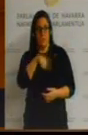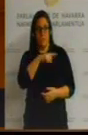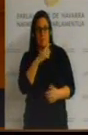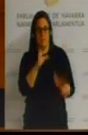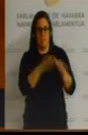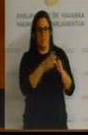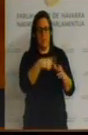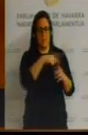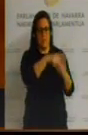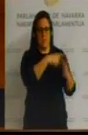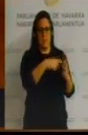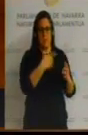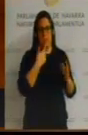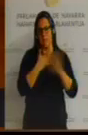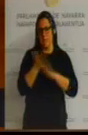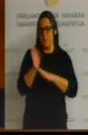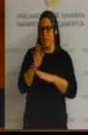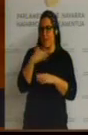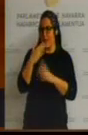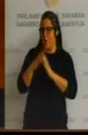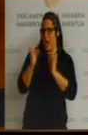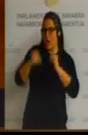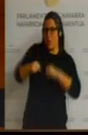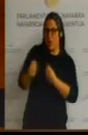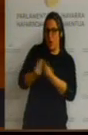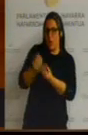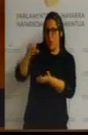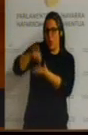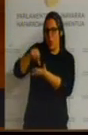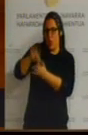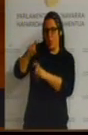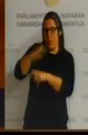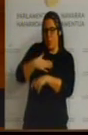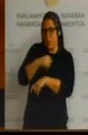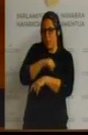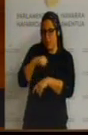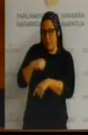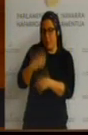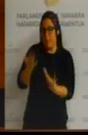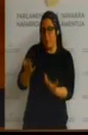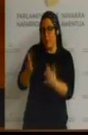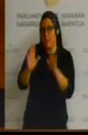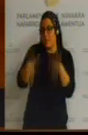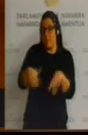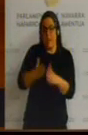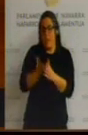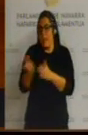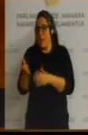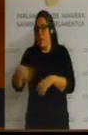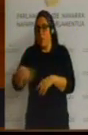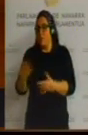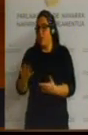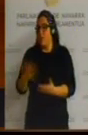plantease llegar a acuerdos con los centros privados. Y por consiguiente, solo les queda como alternativa un centro